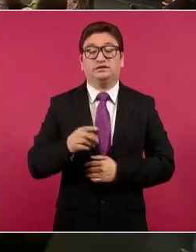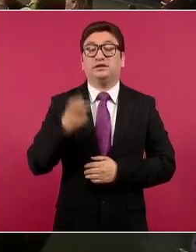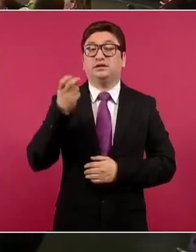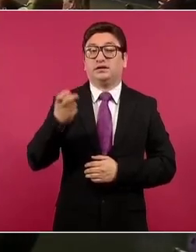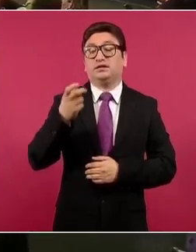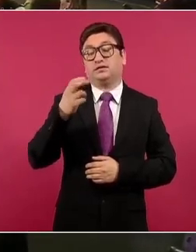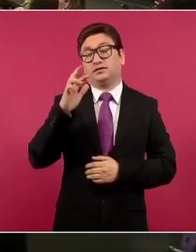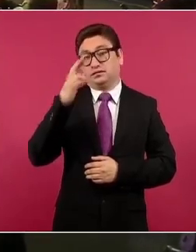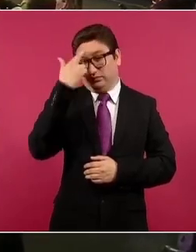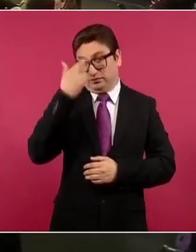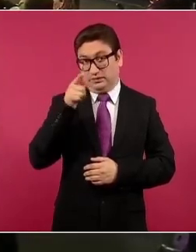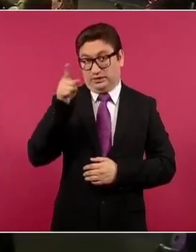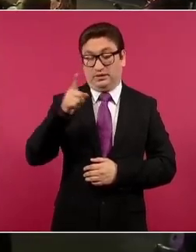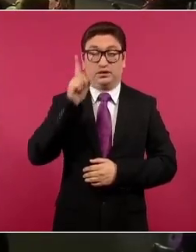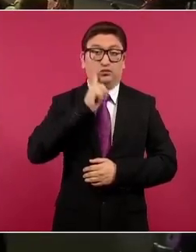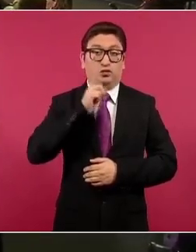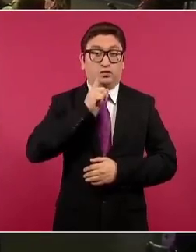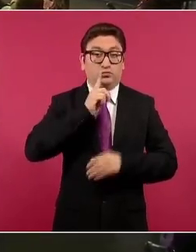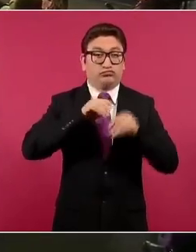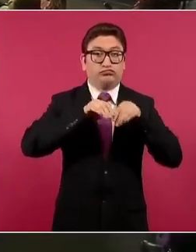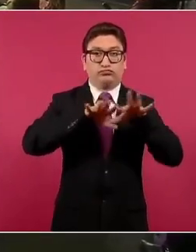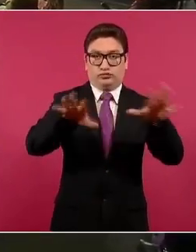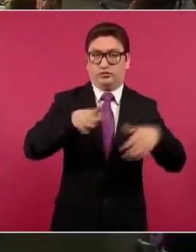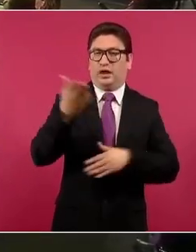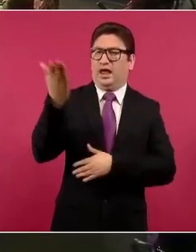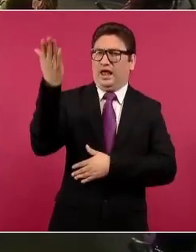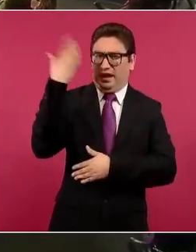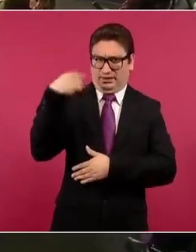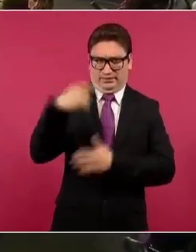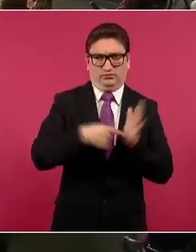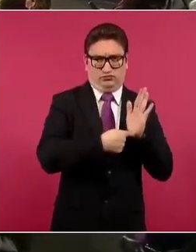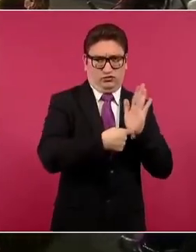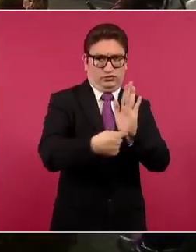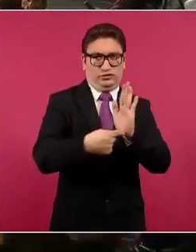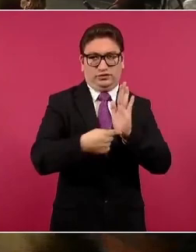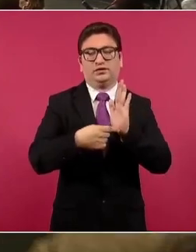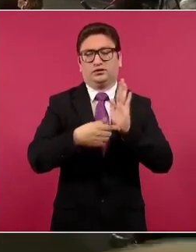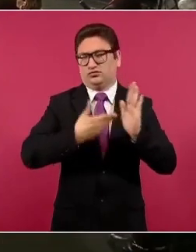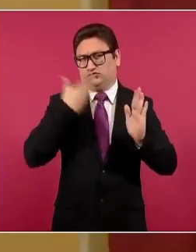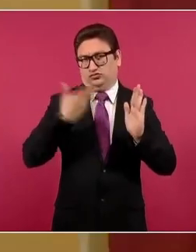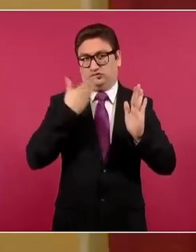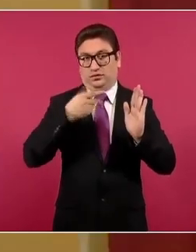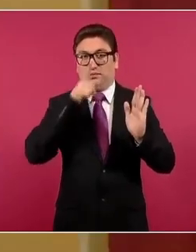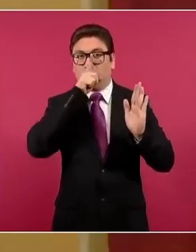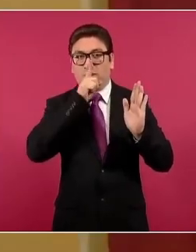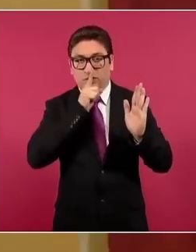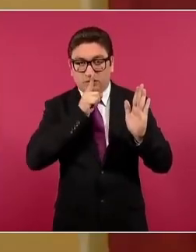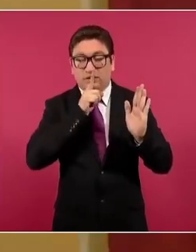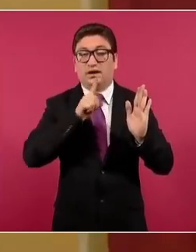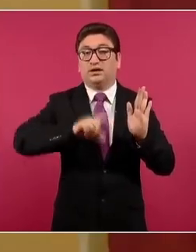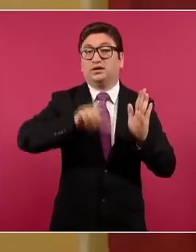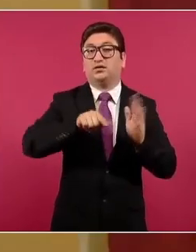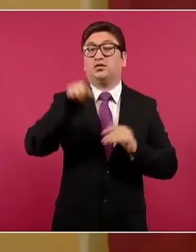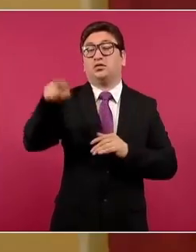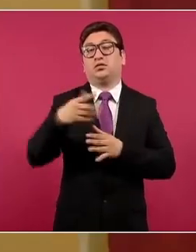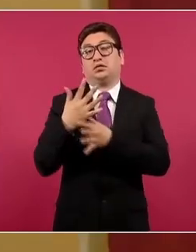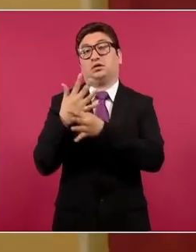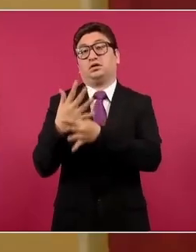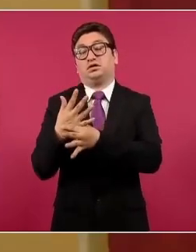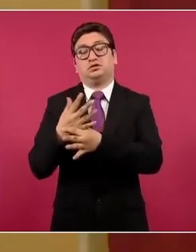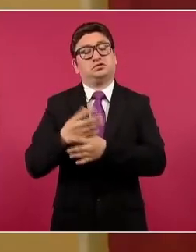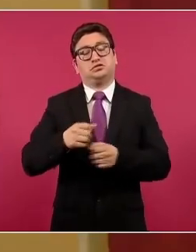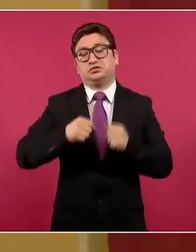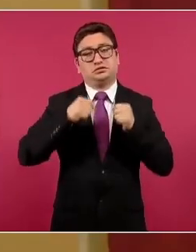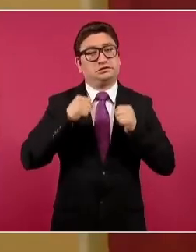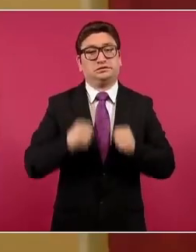declaración la presentamos en esta sección de El Quienes Quieren las Mentiras de la Semana. Y ella sostuvo que lo que